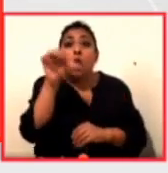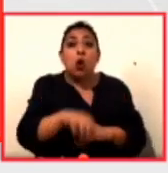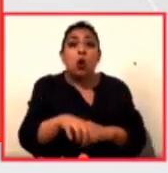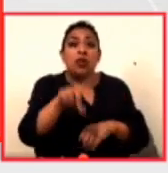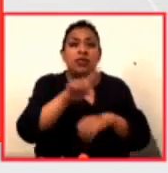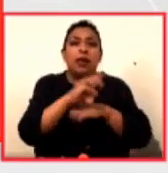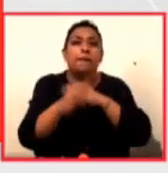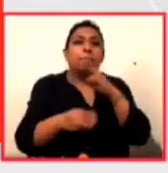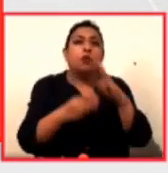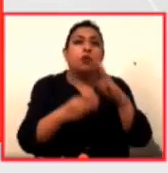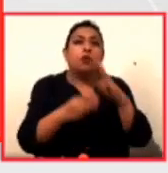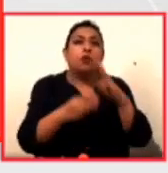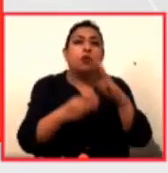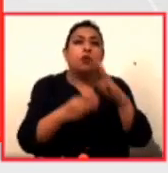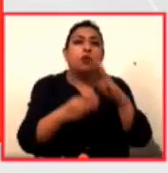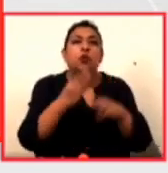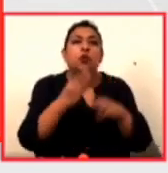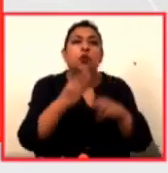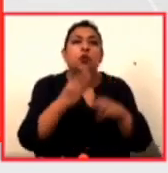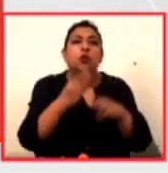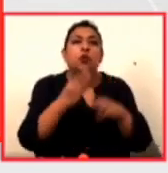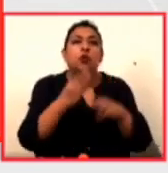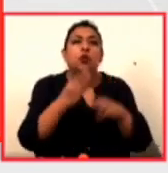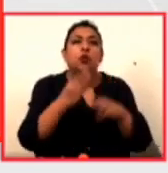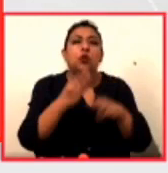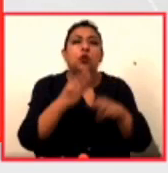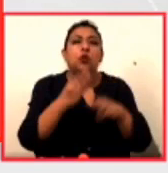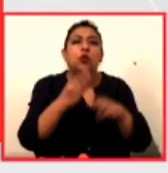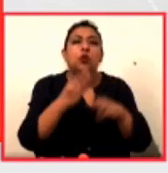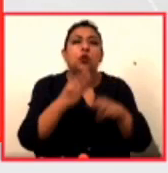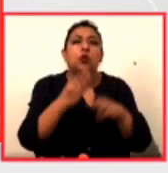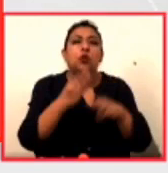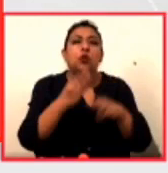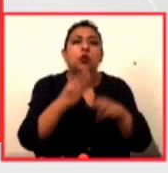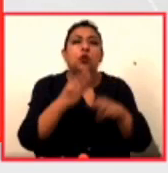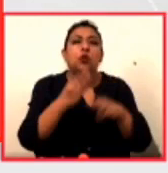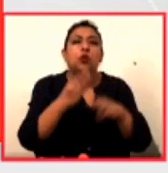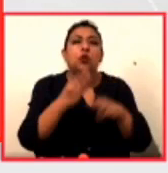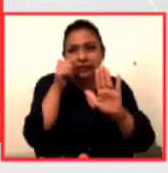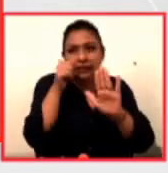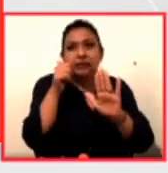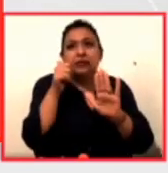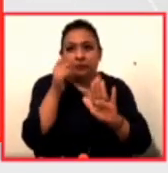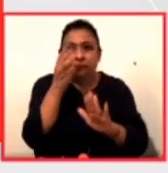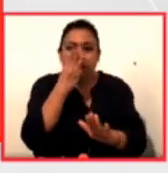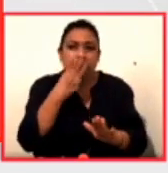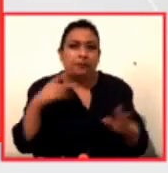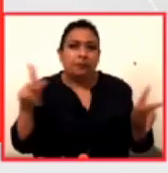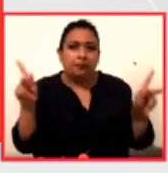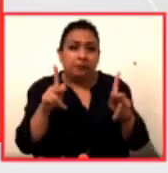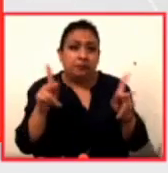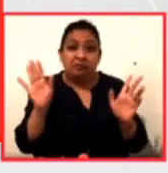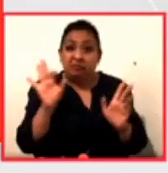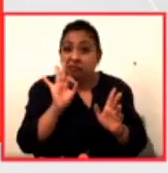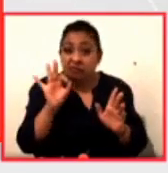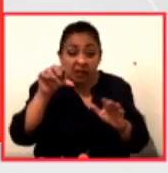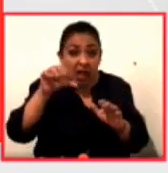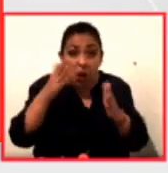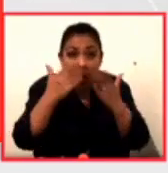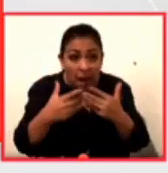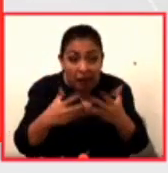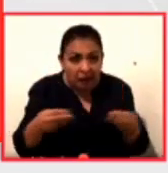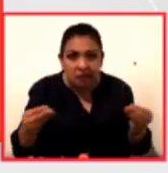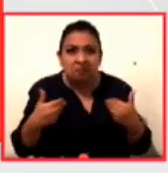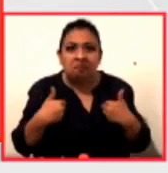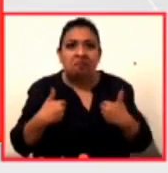Abeja y ya platicaremos más adelante de esas imágenes de estos seres y los cuales no se entendería la vida